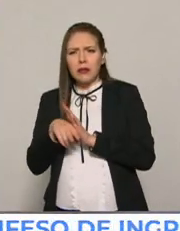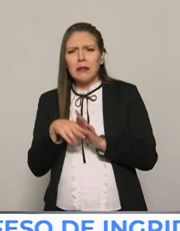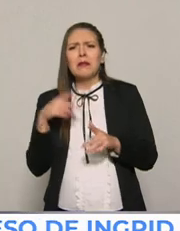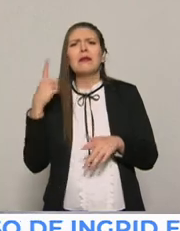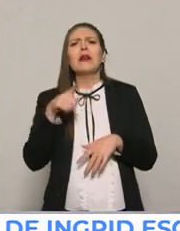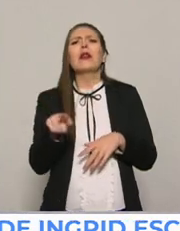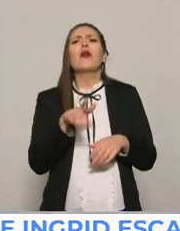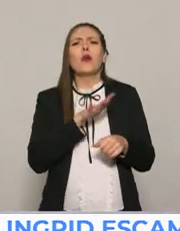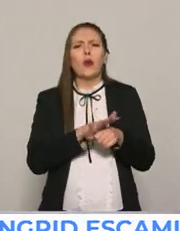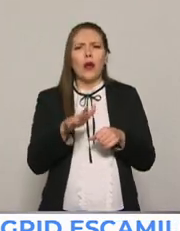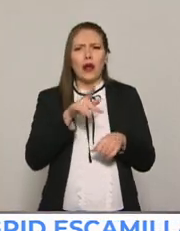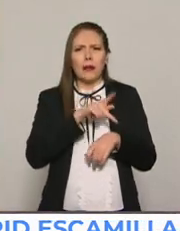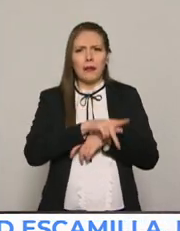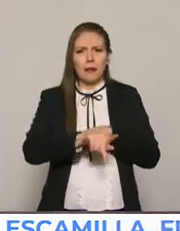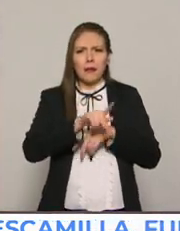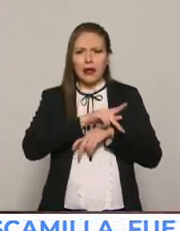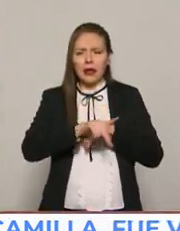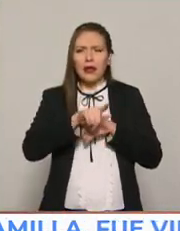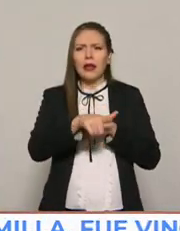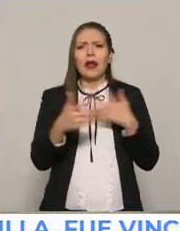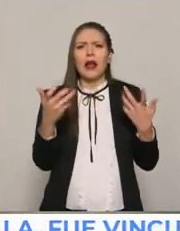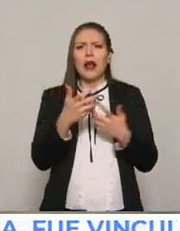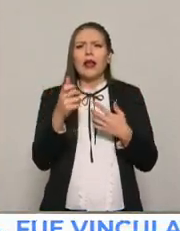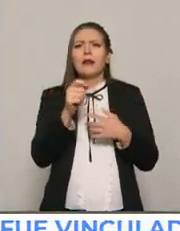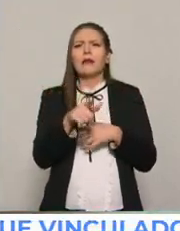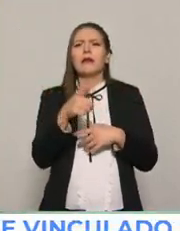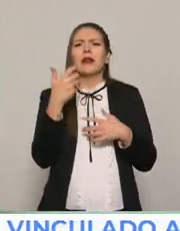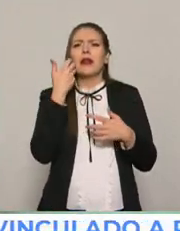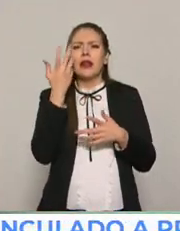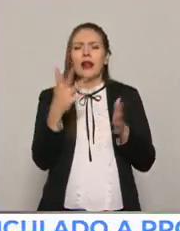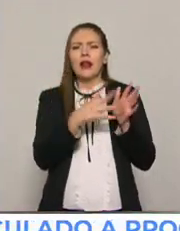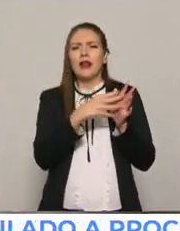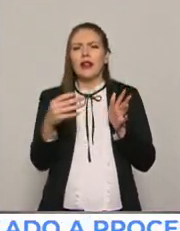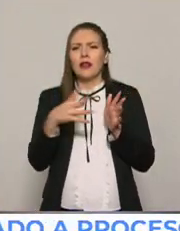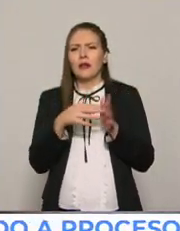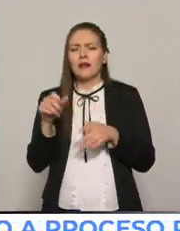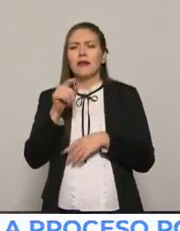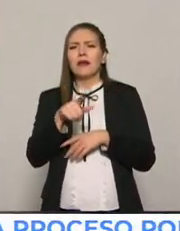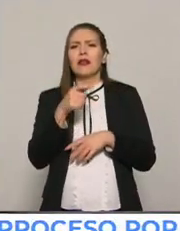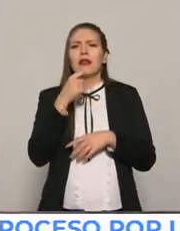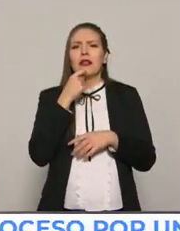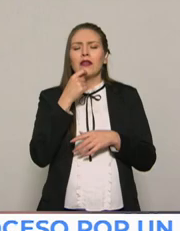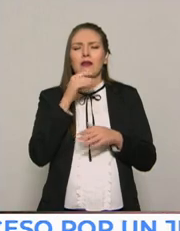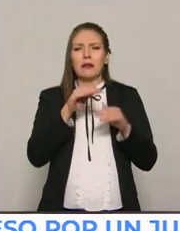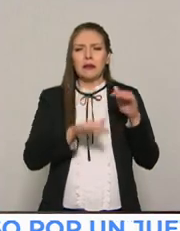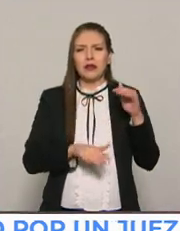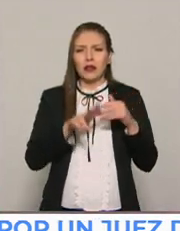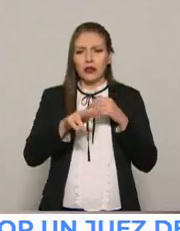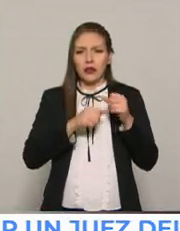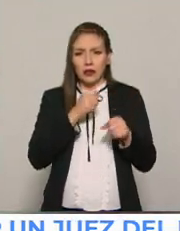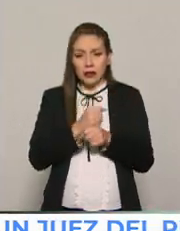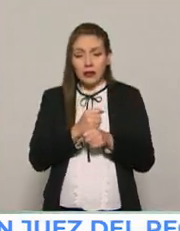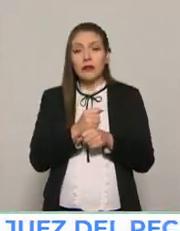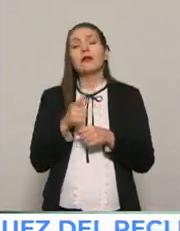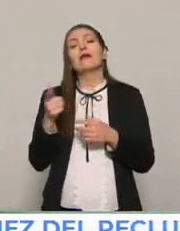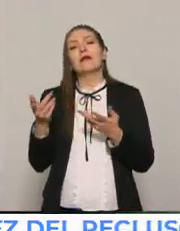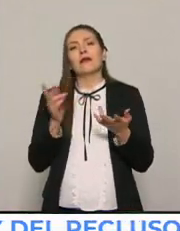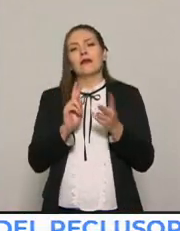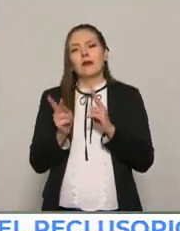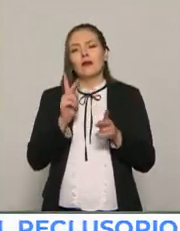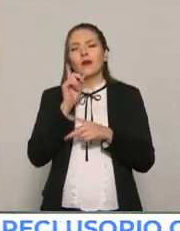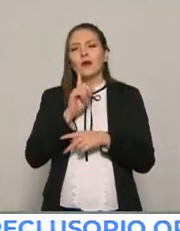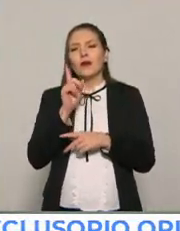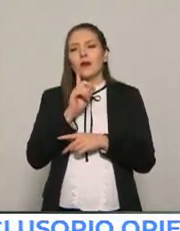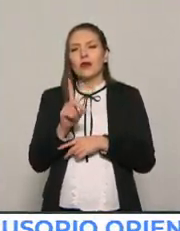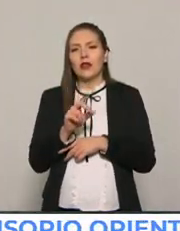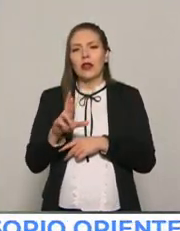este tipo de aplicaciones, en estos retos virales para los menores de edad? Vamos a conversarlo esta mañana con la doctora Claudia Pedraza, ella es